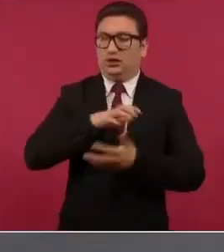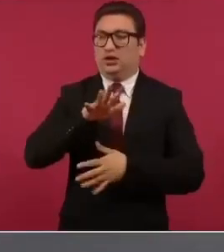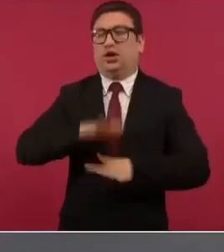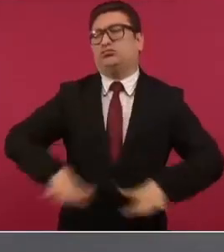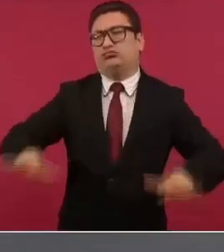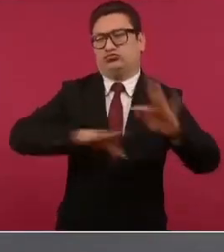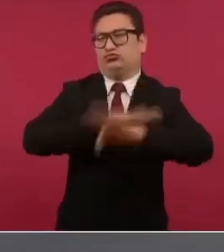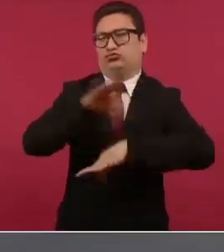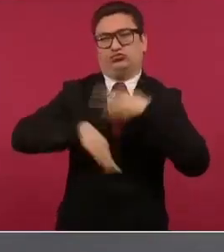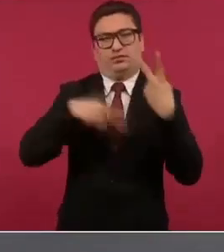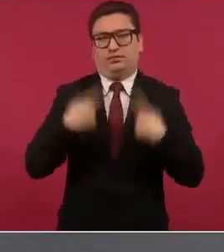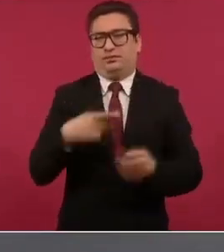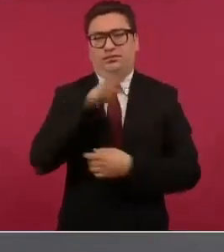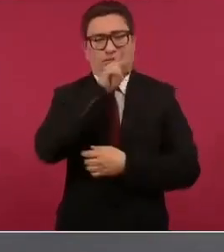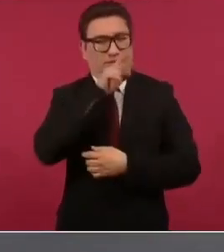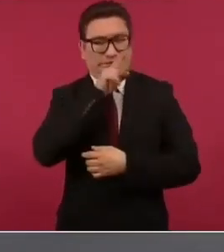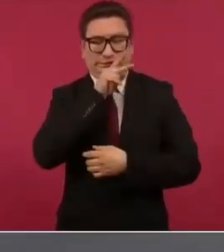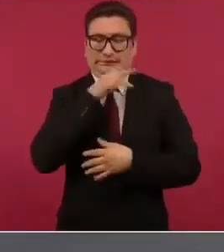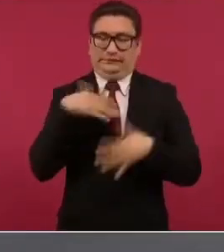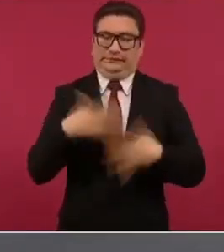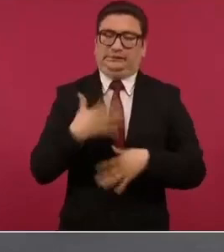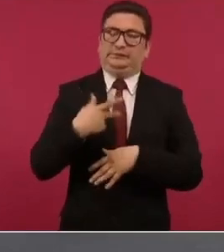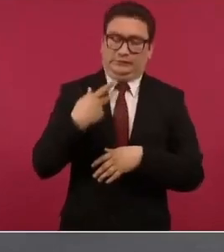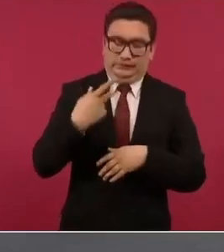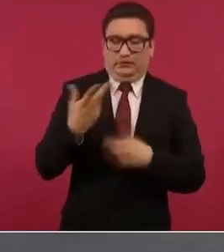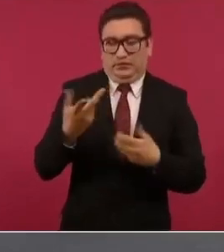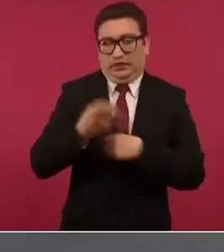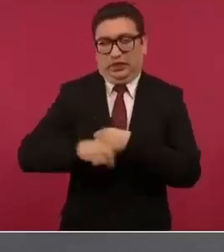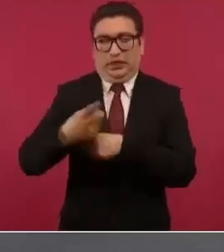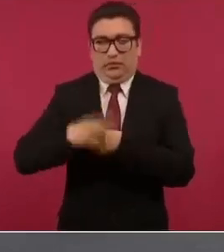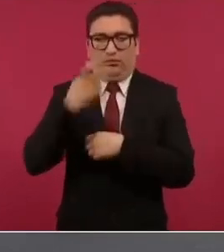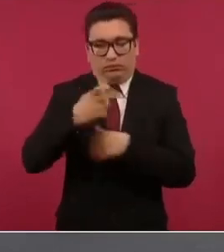a la gente también